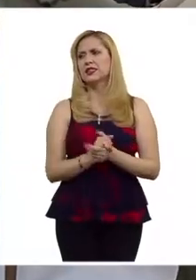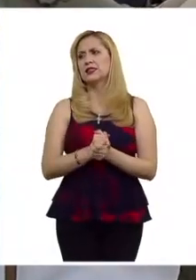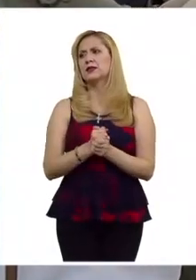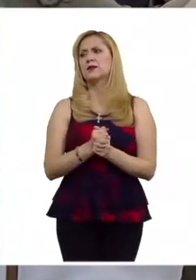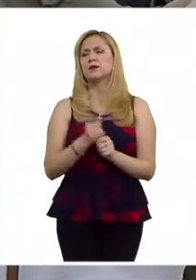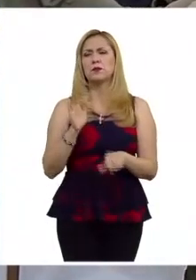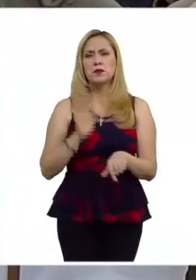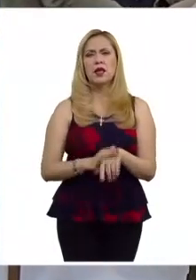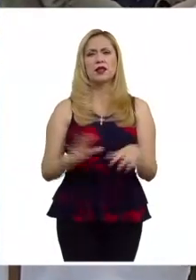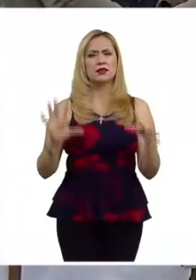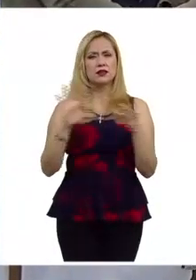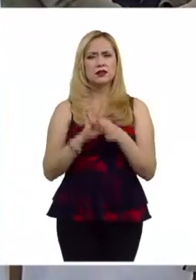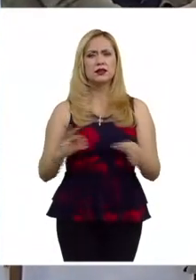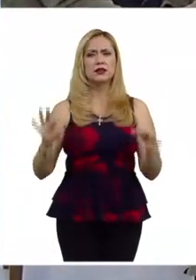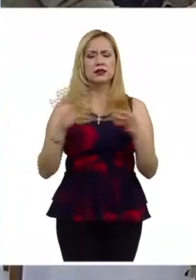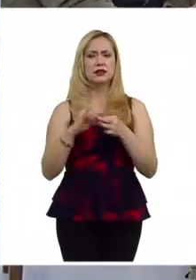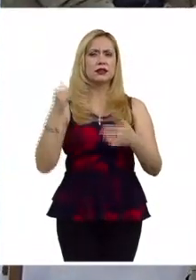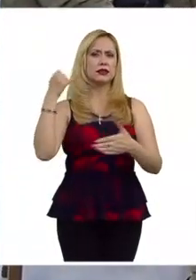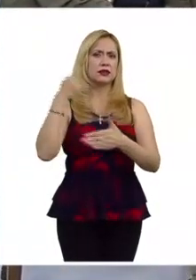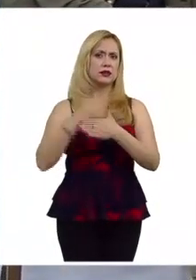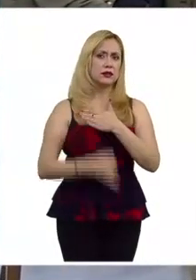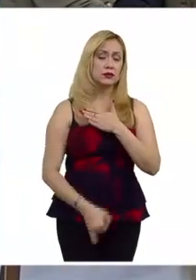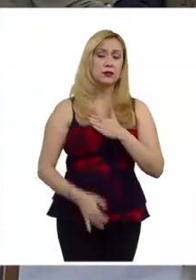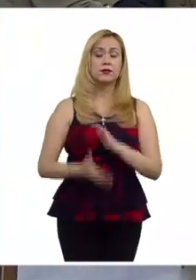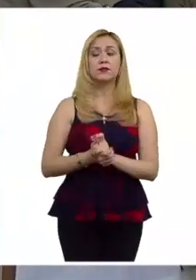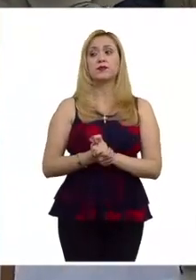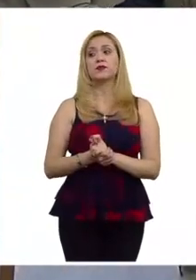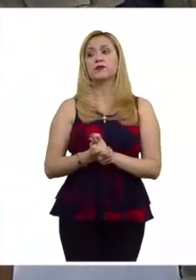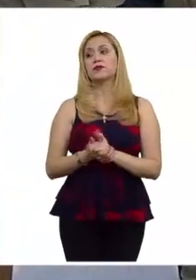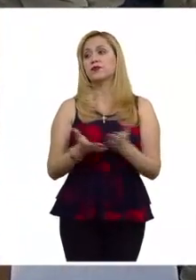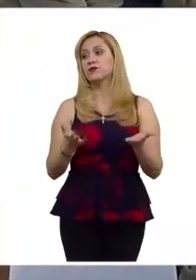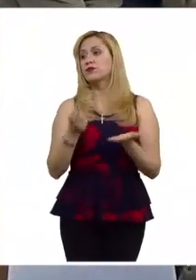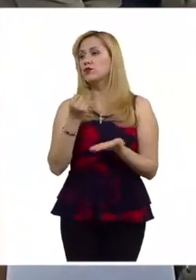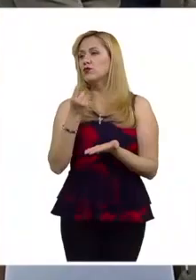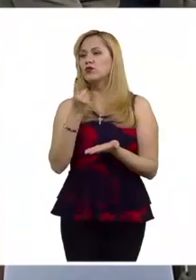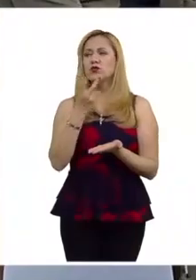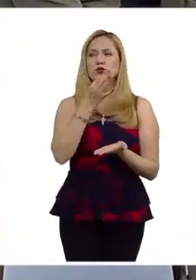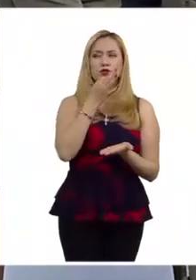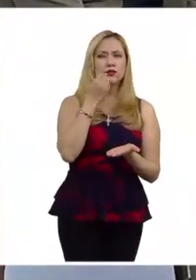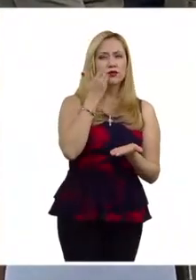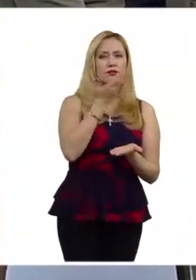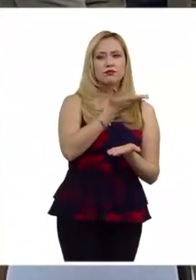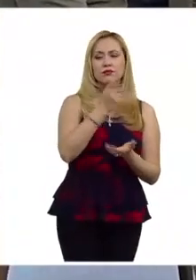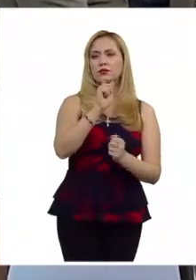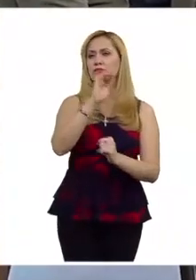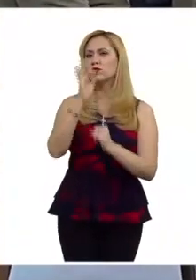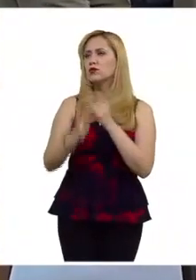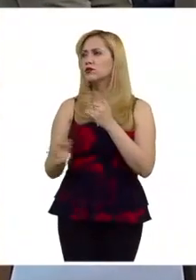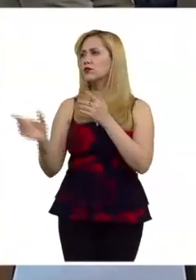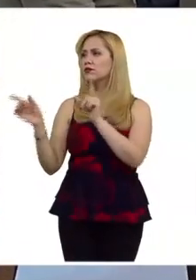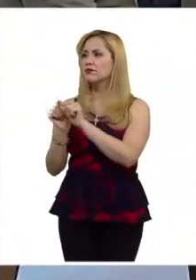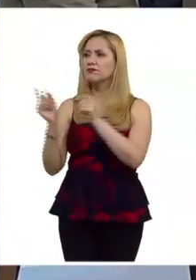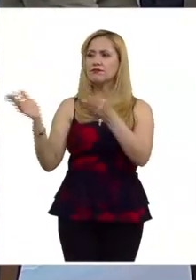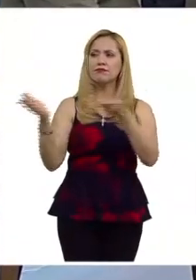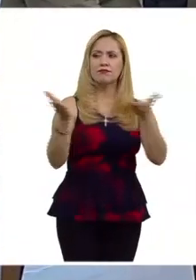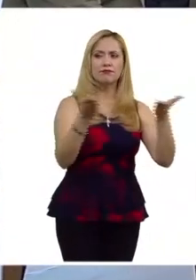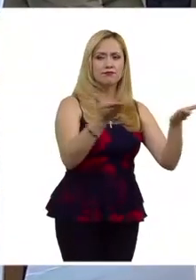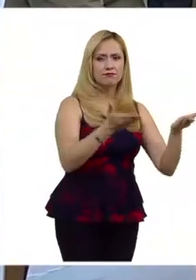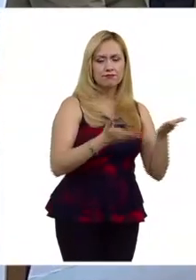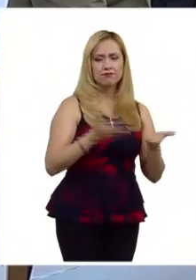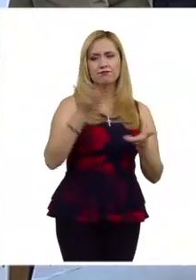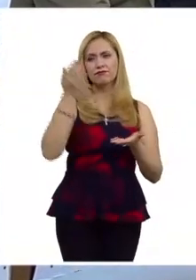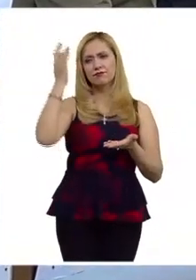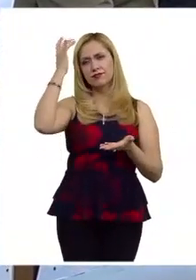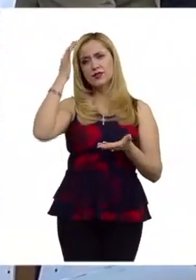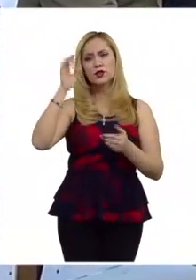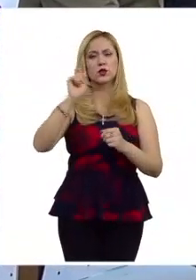ahondar en el tema que ya mencionabas y bueno como nos quedan unos cuantos minutos les pediría una última ronda de conclusiones o una reflexión